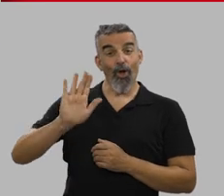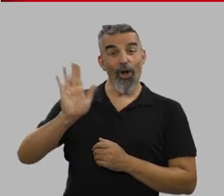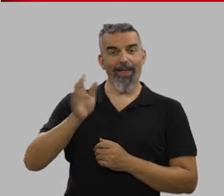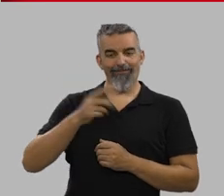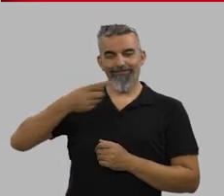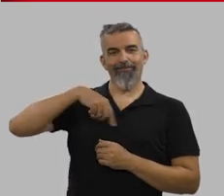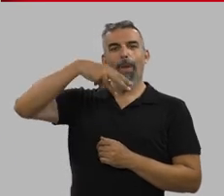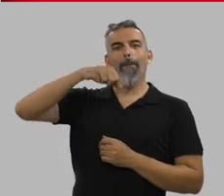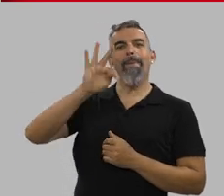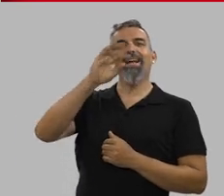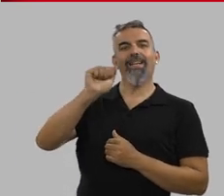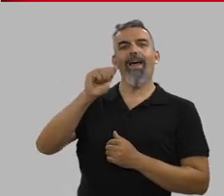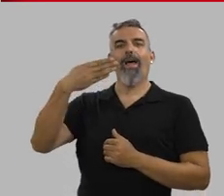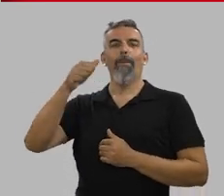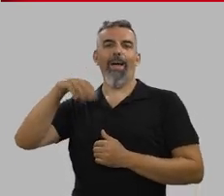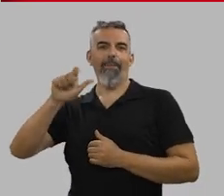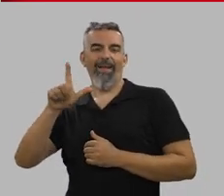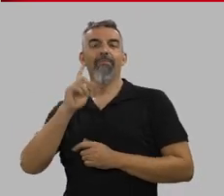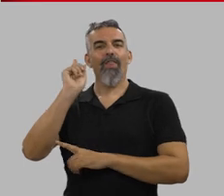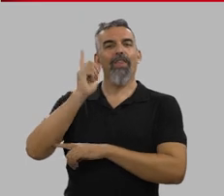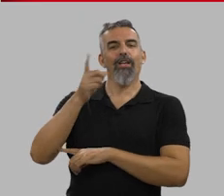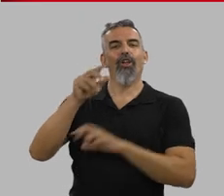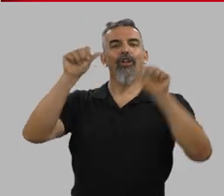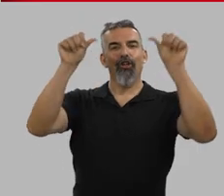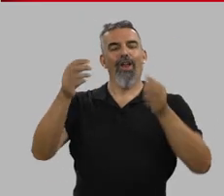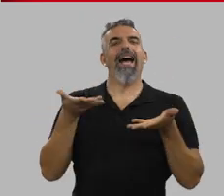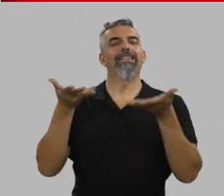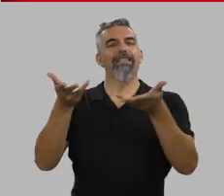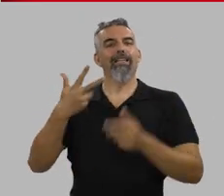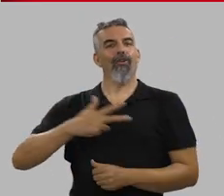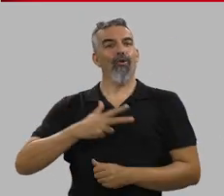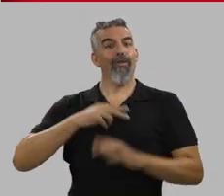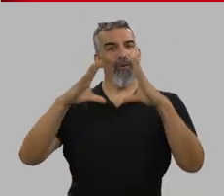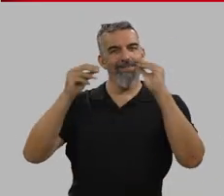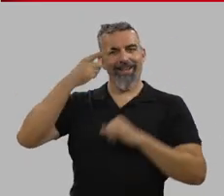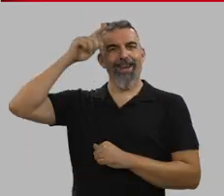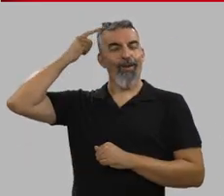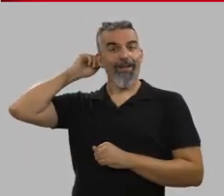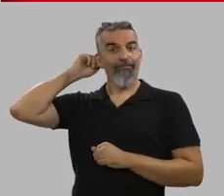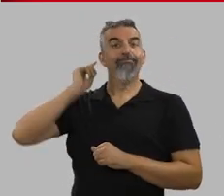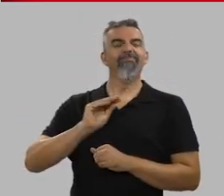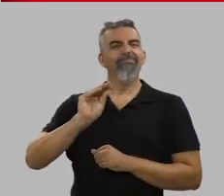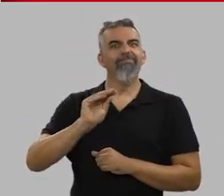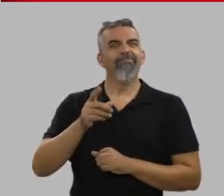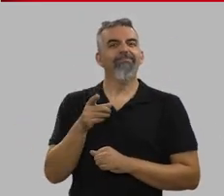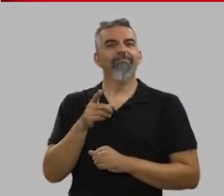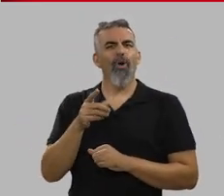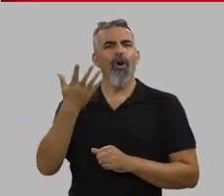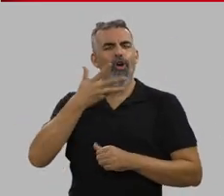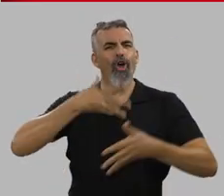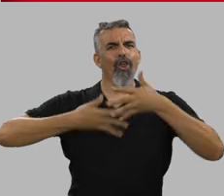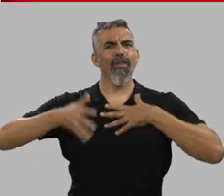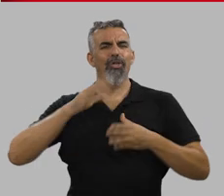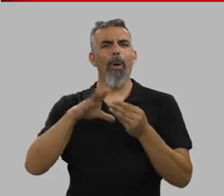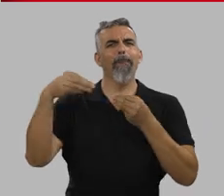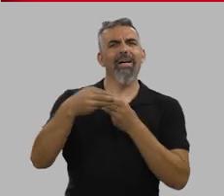Hola, somos Marta y Mabel, directoras del título de Asistente Jurídico de la Universidad Rey Juan Carlos. ¿Te interesa adquirir conocimientos